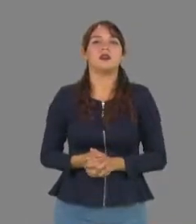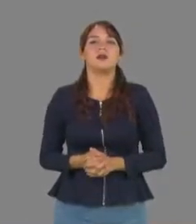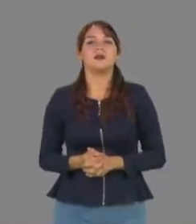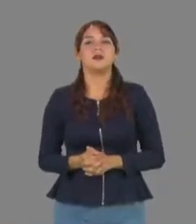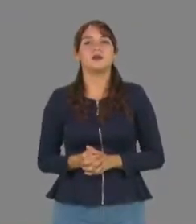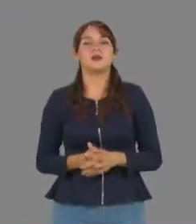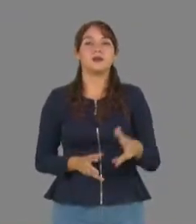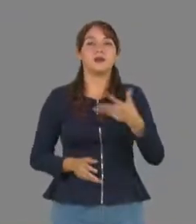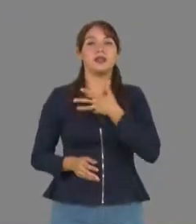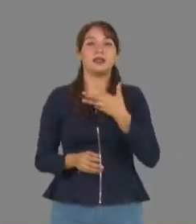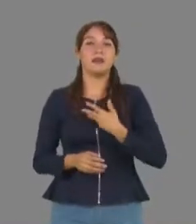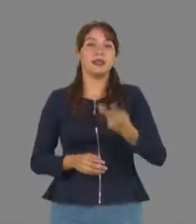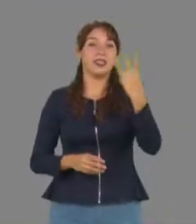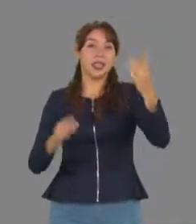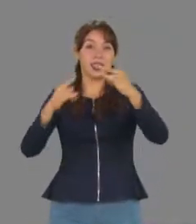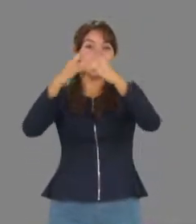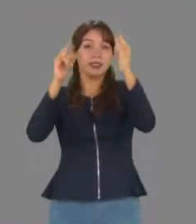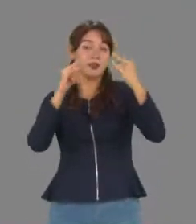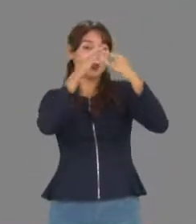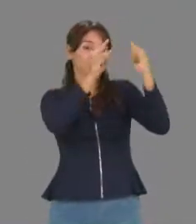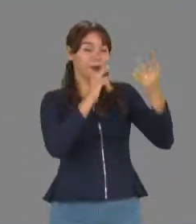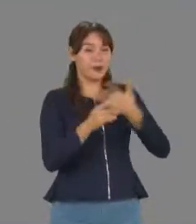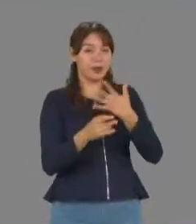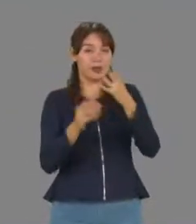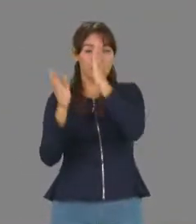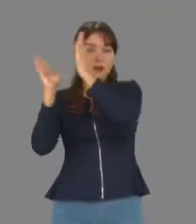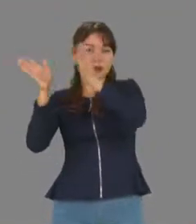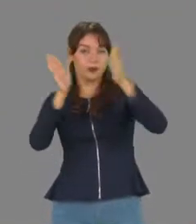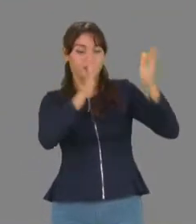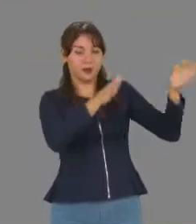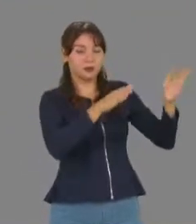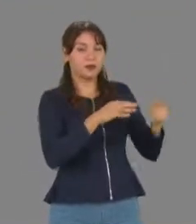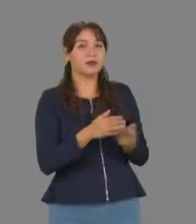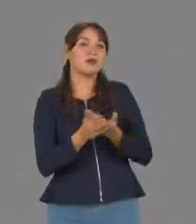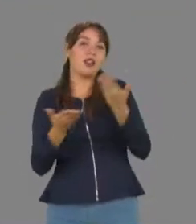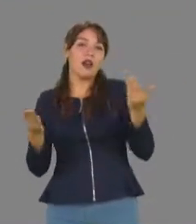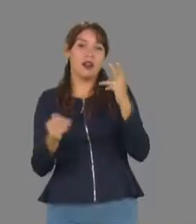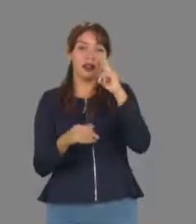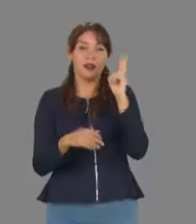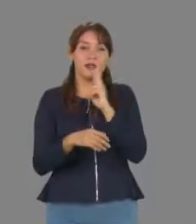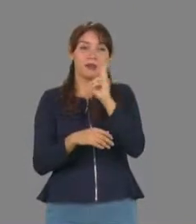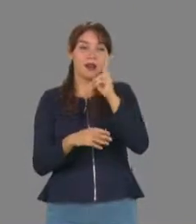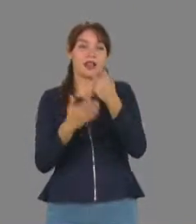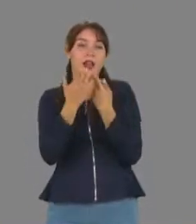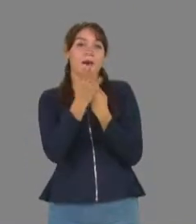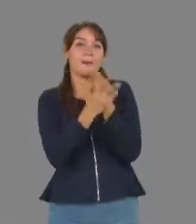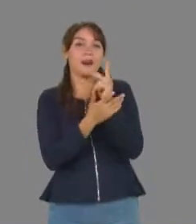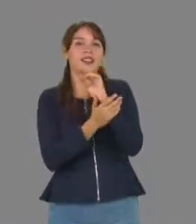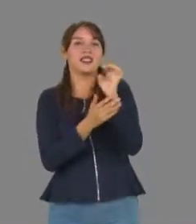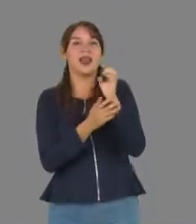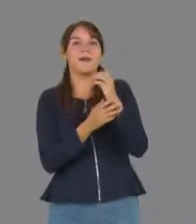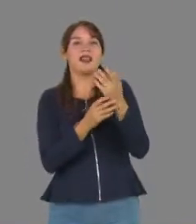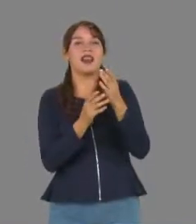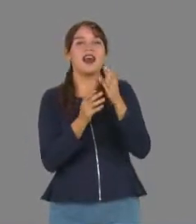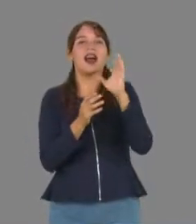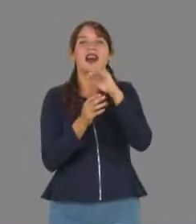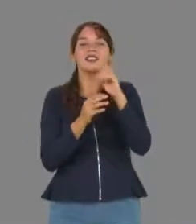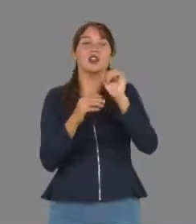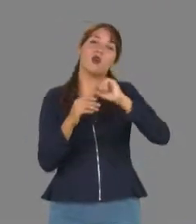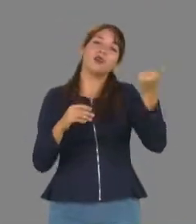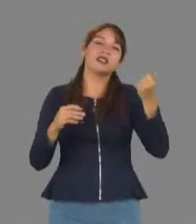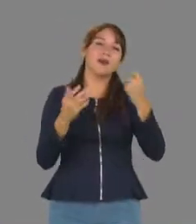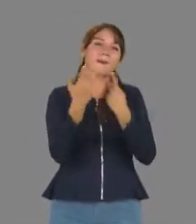Tenemos tres invernaderos, en este caso estamos viendo algunas plantas de cítricos, algunas plantas de moringa,